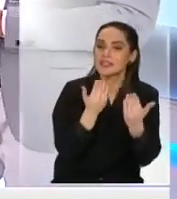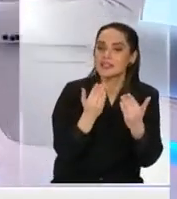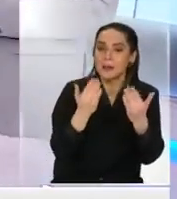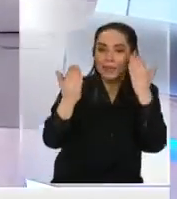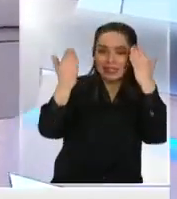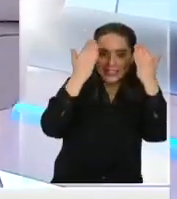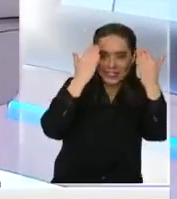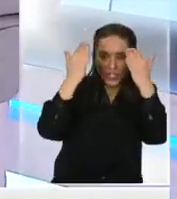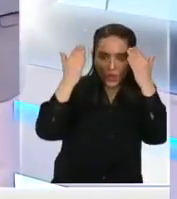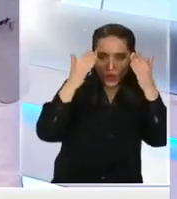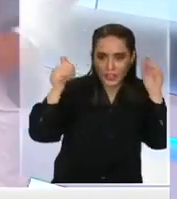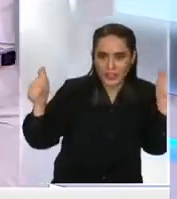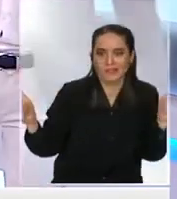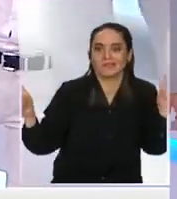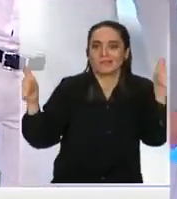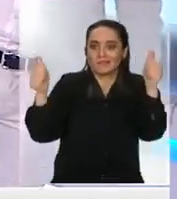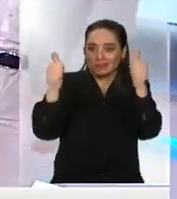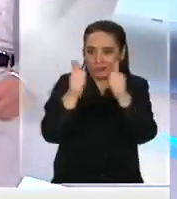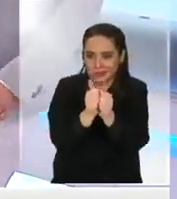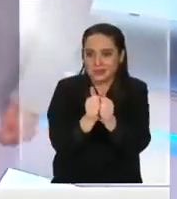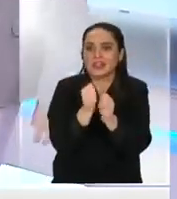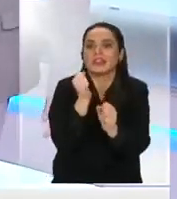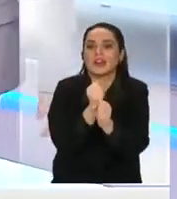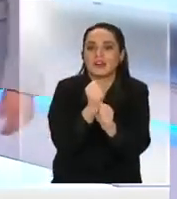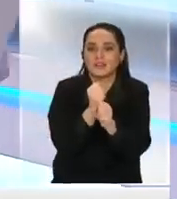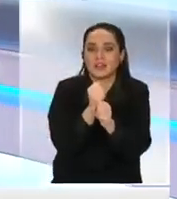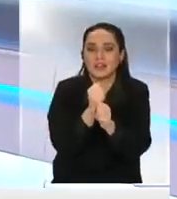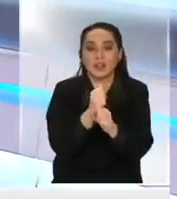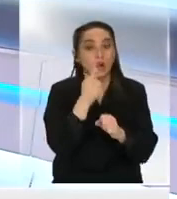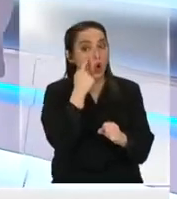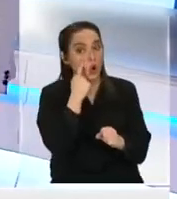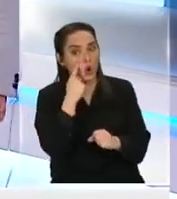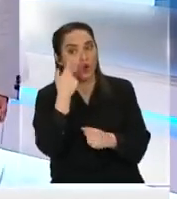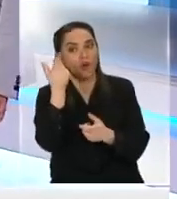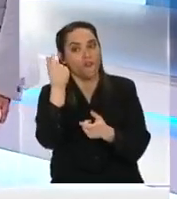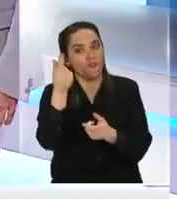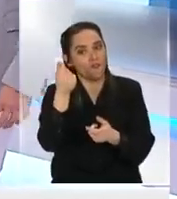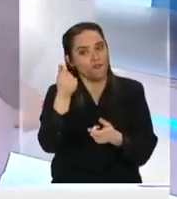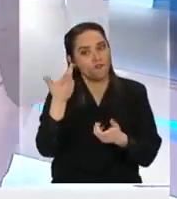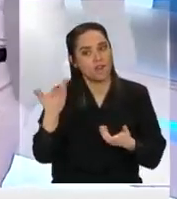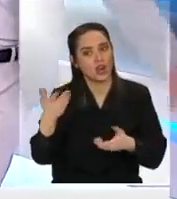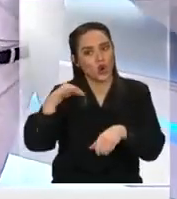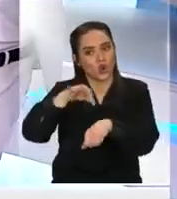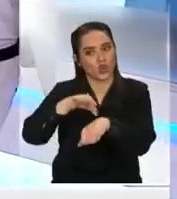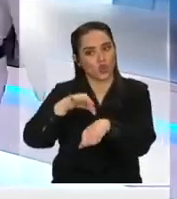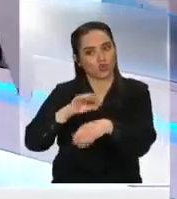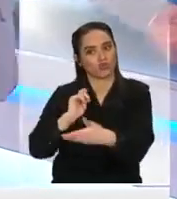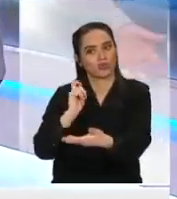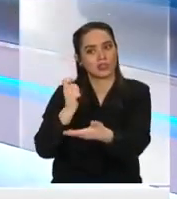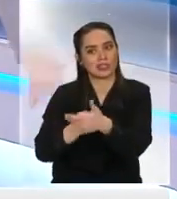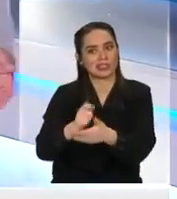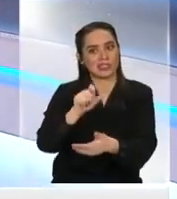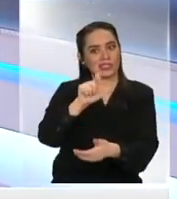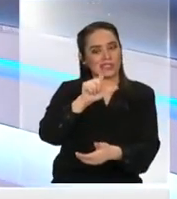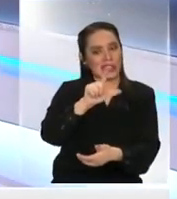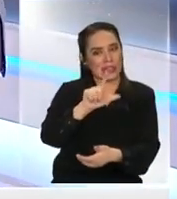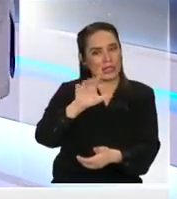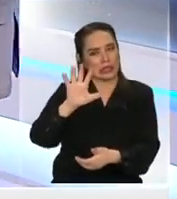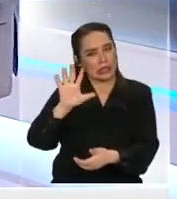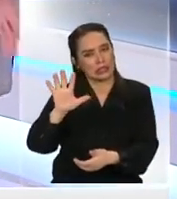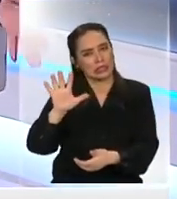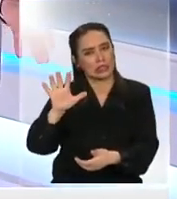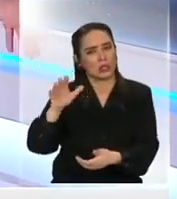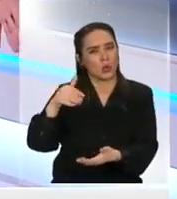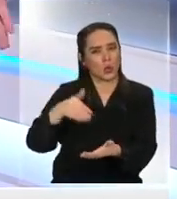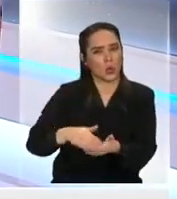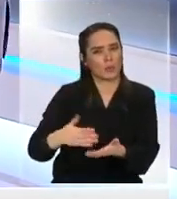psicología acompañar pero ojo valores de doctores que cobran una locura 65, 70 lucas es que por lo mismo a pesar